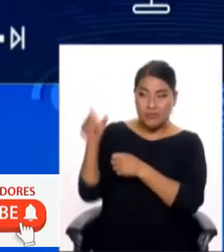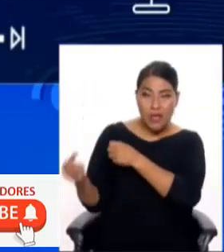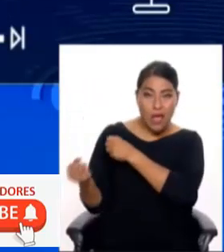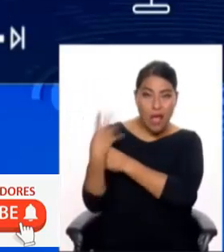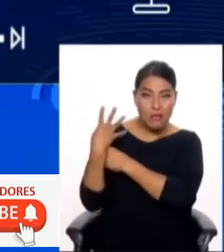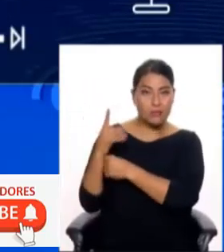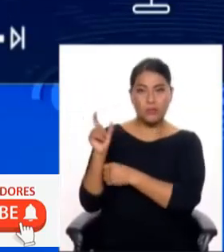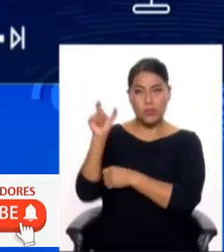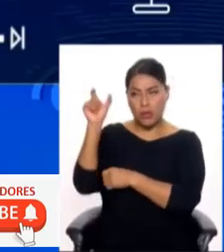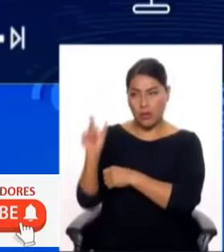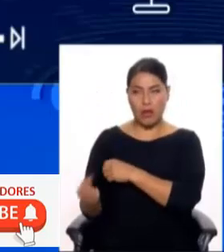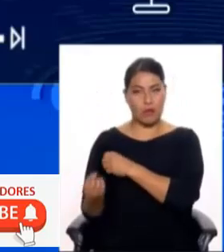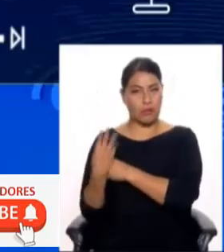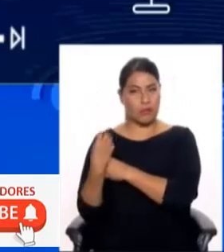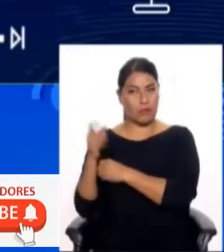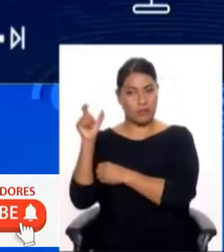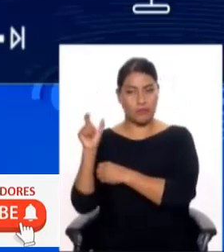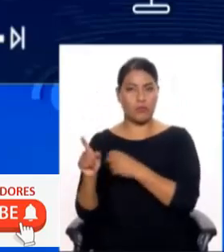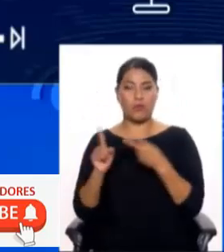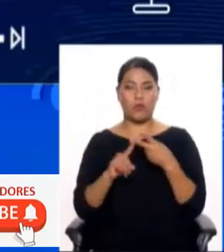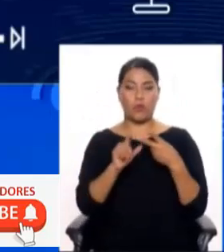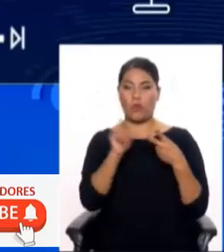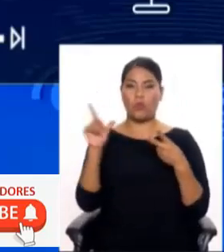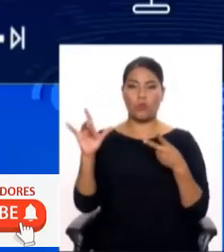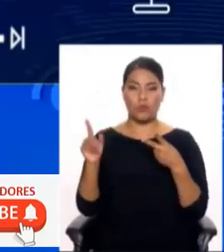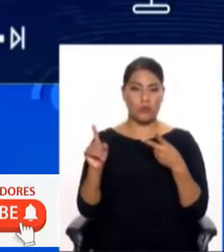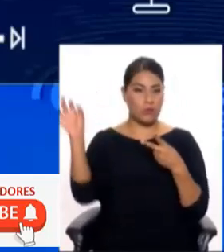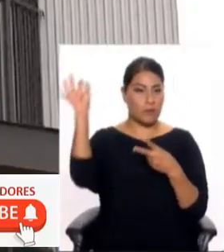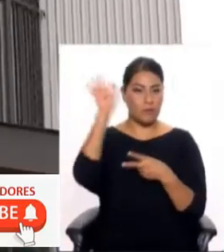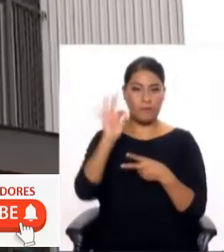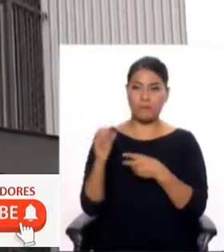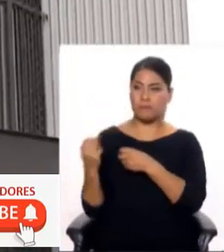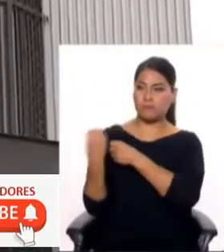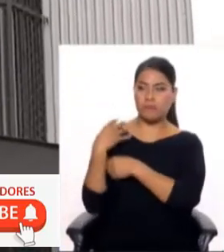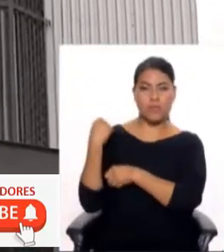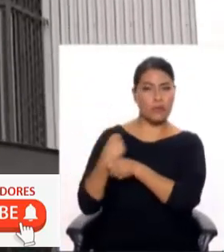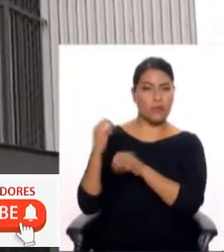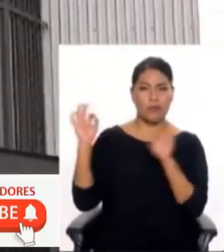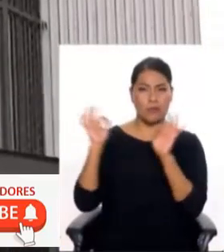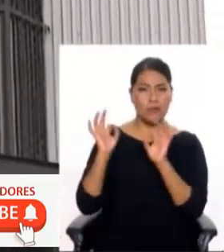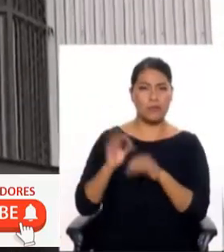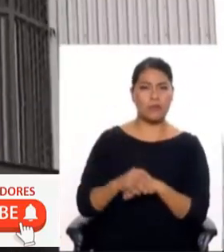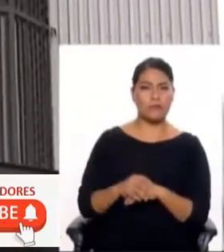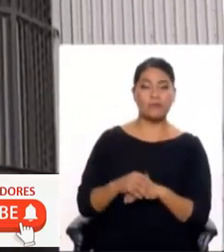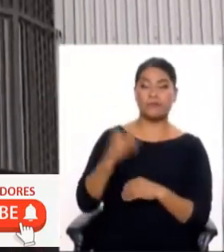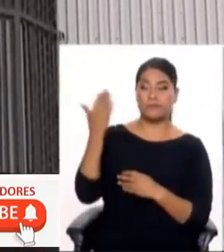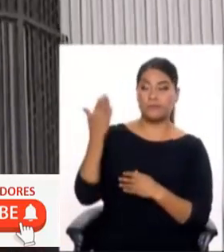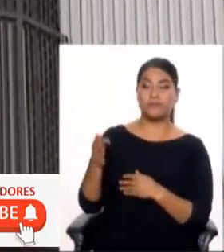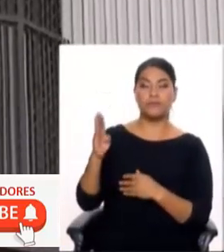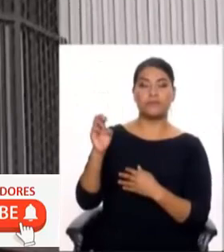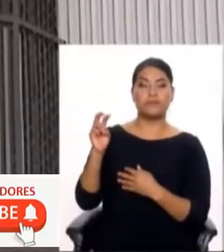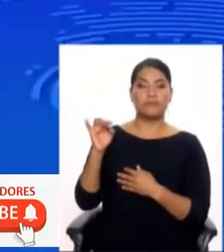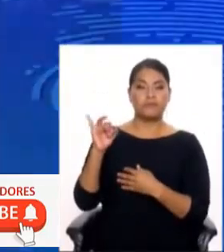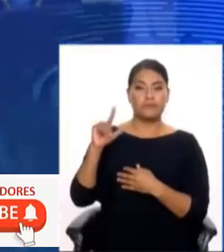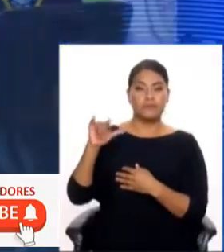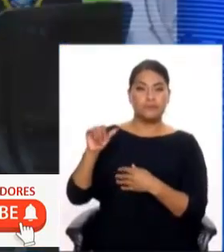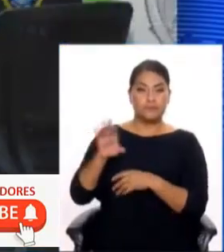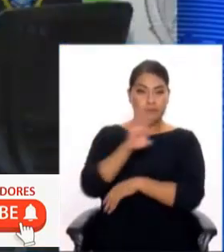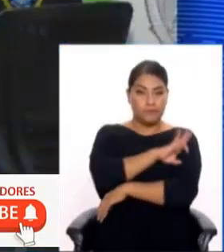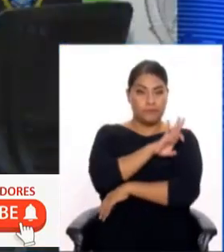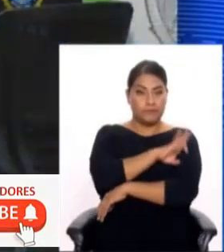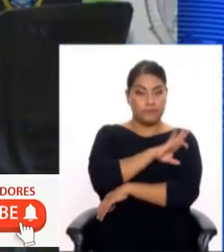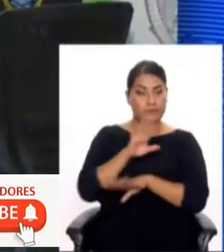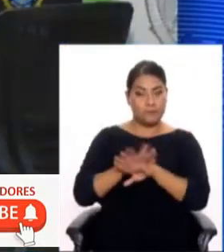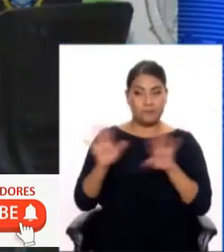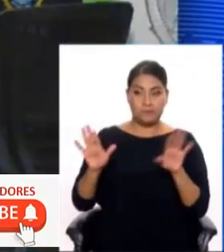la señora fiscal. No es cierto, el señor Valdíaz jamás ha trabajado en mi despacho. Bermejo sostuvo que no existe en la carpeta fiscal nada que